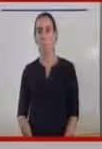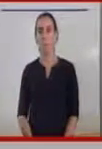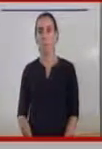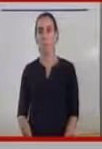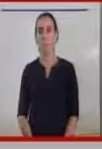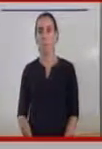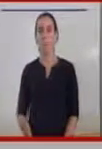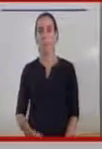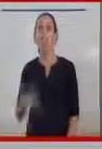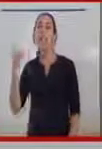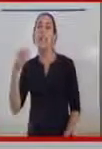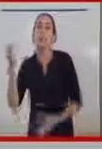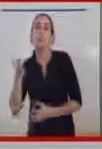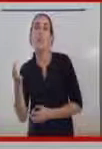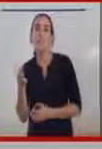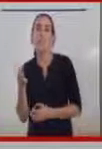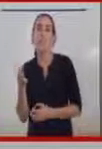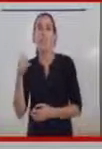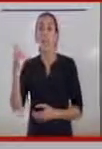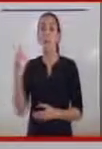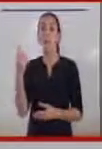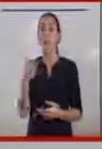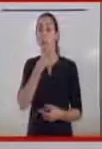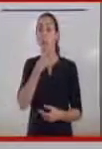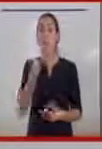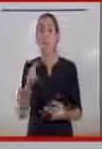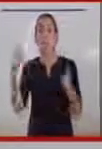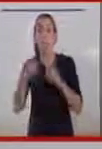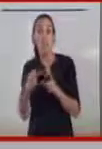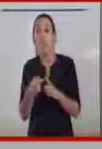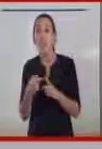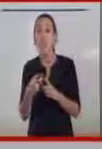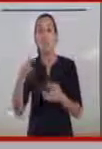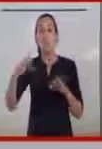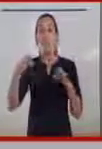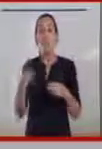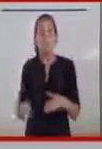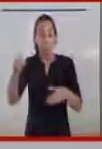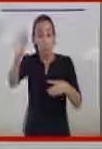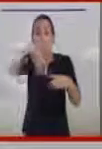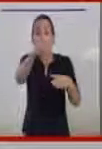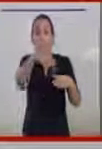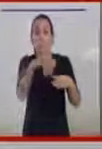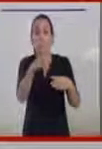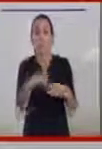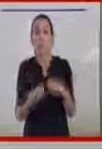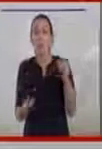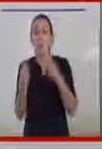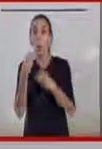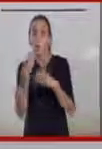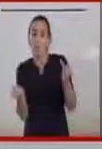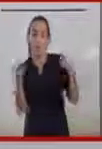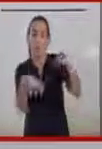¿Qué es? Pues simplemente es de fácil manejo porque simplemente hay que introducir los alimentos dentro y siguiendo unas